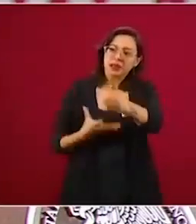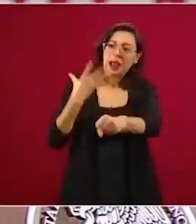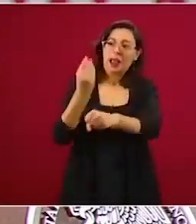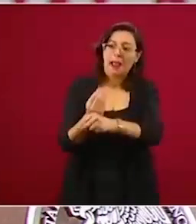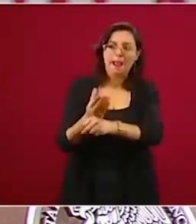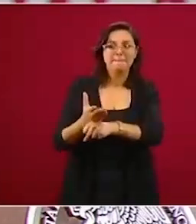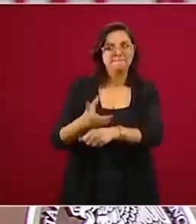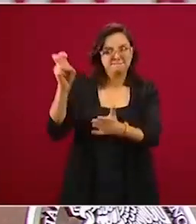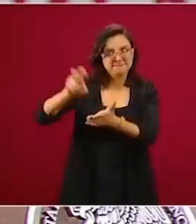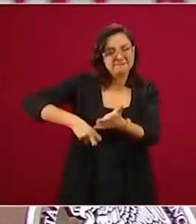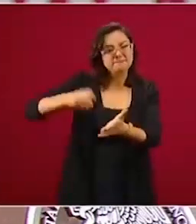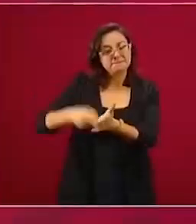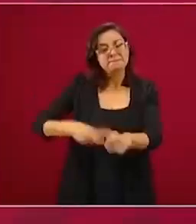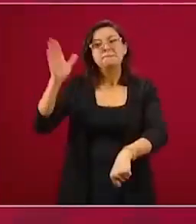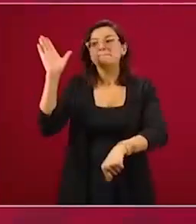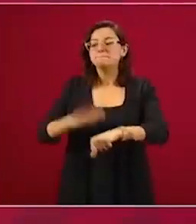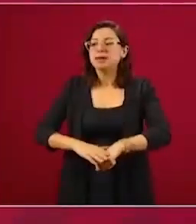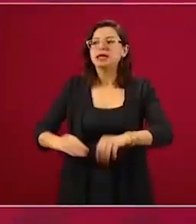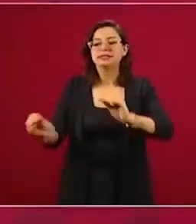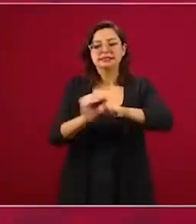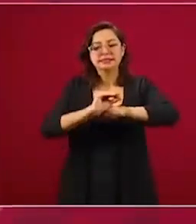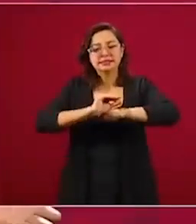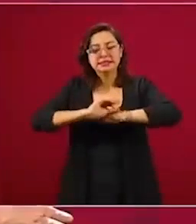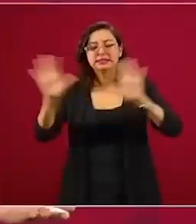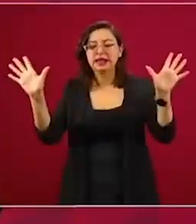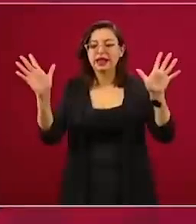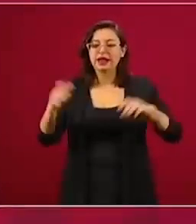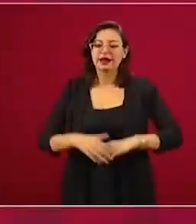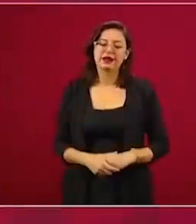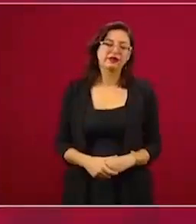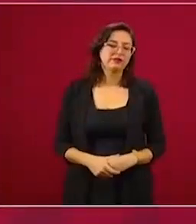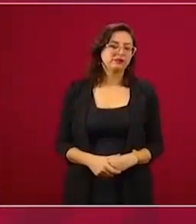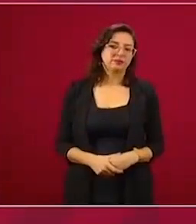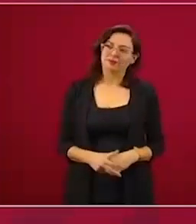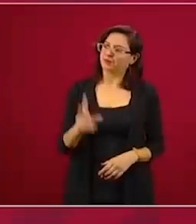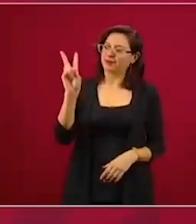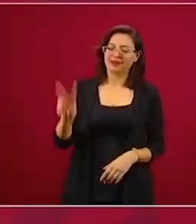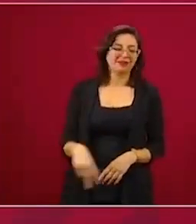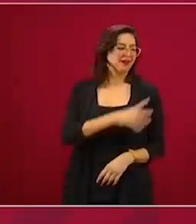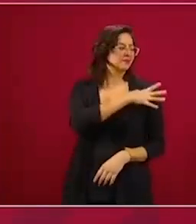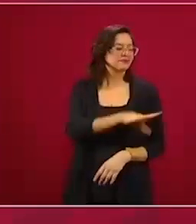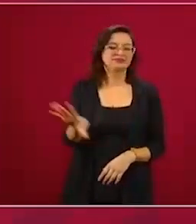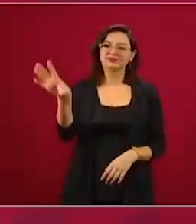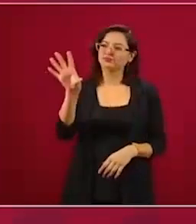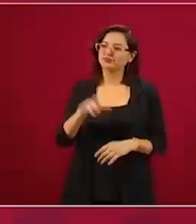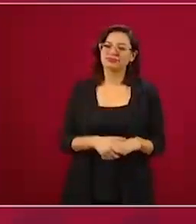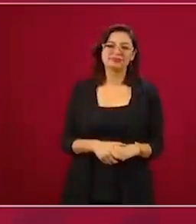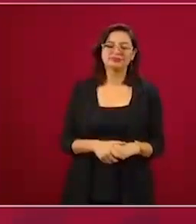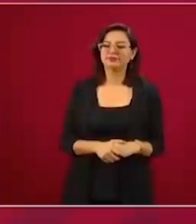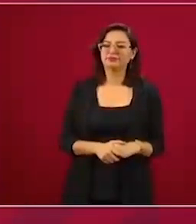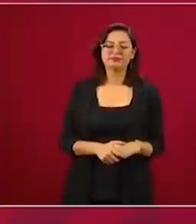lo suficientemente claro. No es posible que